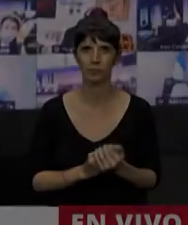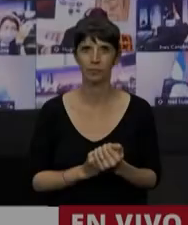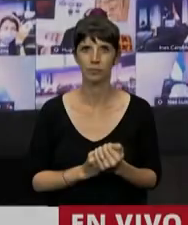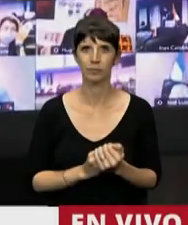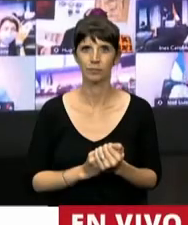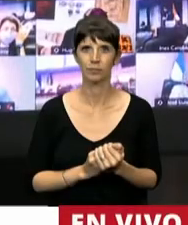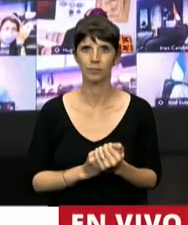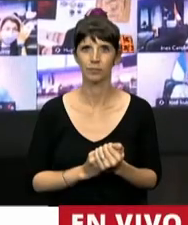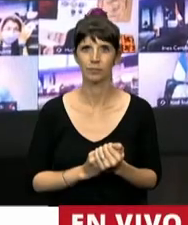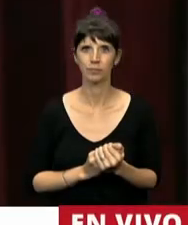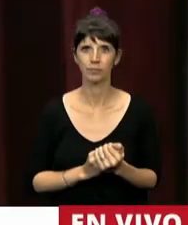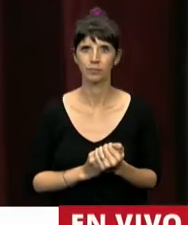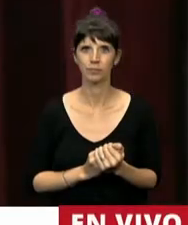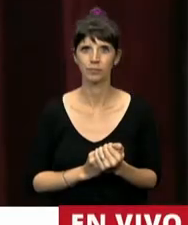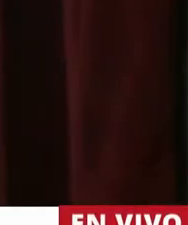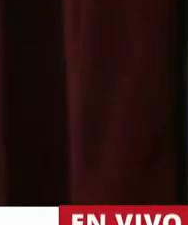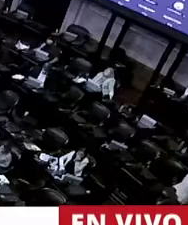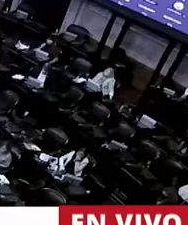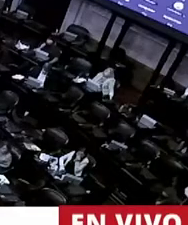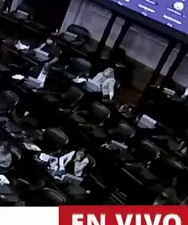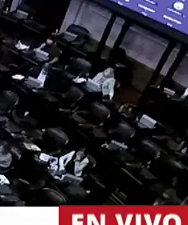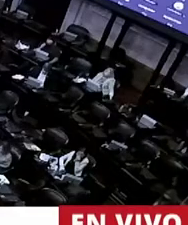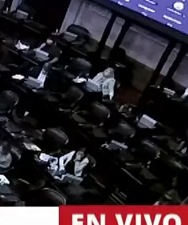La palabra, el diputado Ariel Rosenberger.